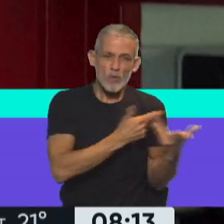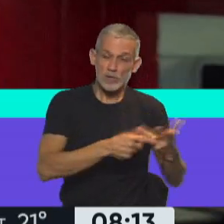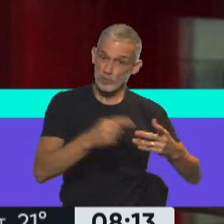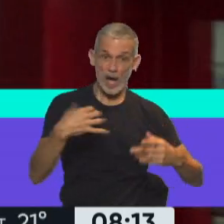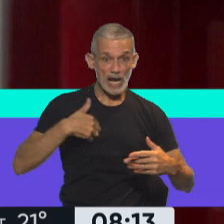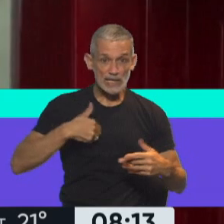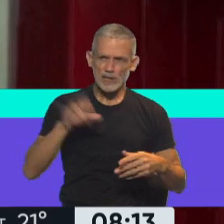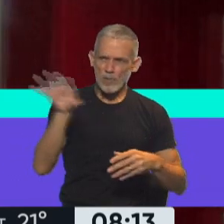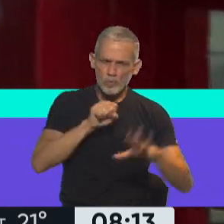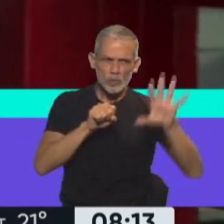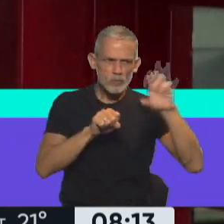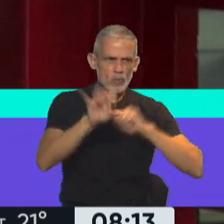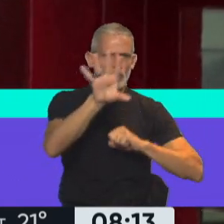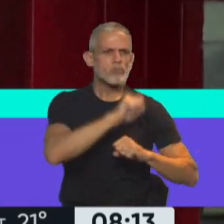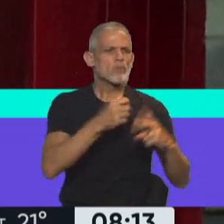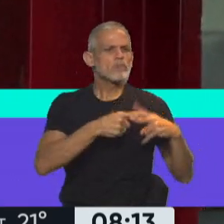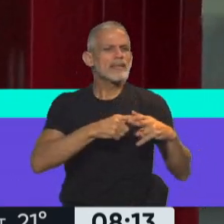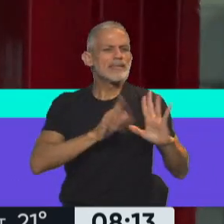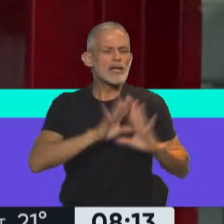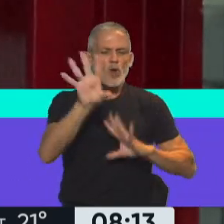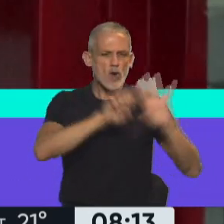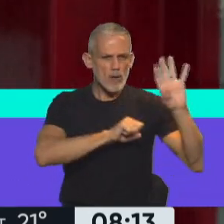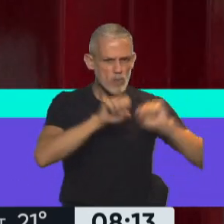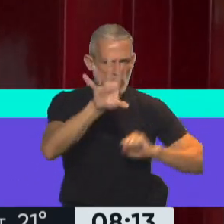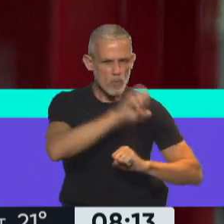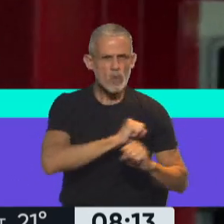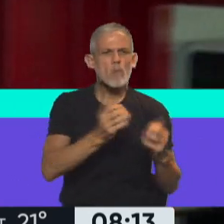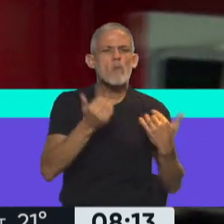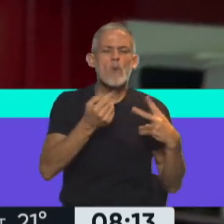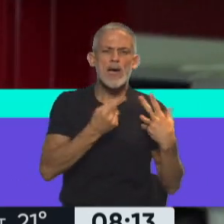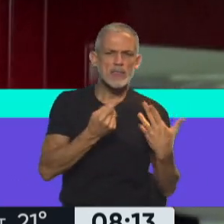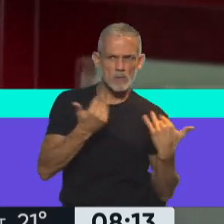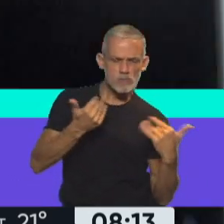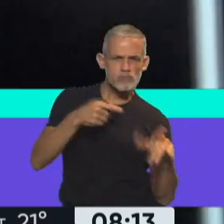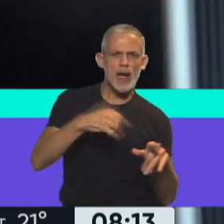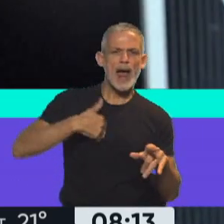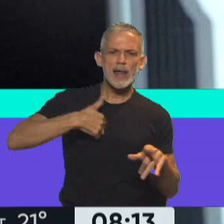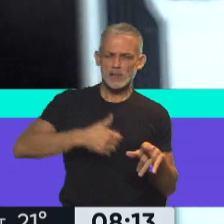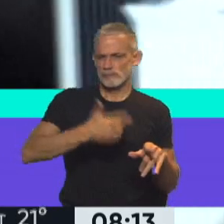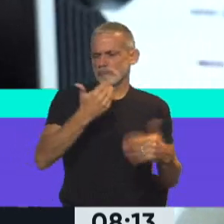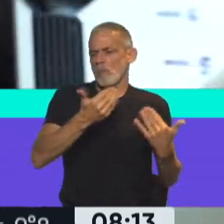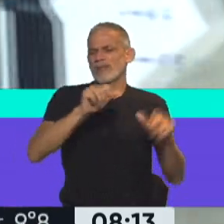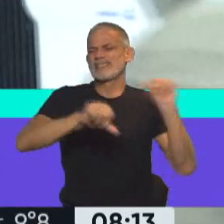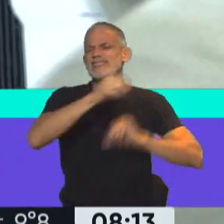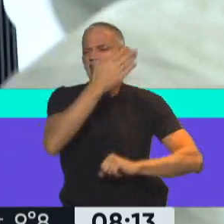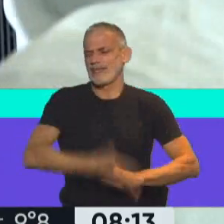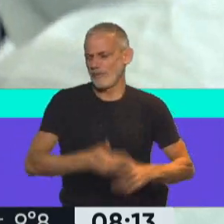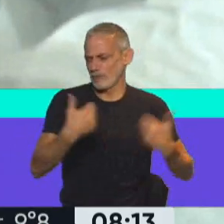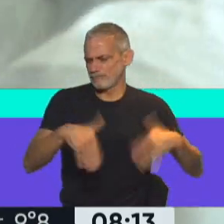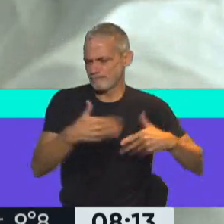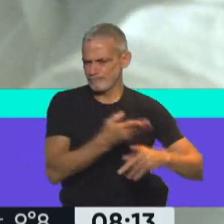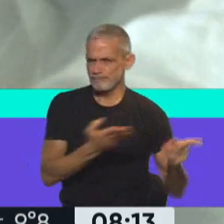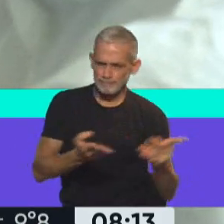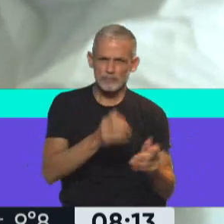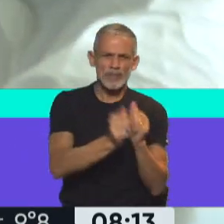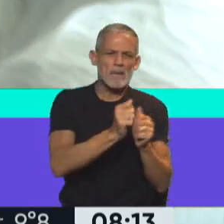capacidades necesarias, lo que habla claramente de la capacidad que tienen nuestros científicos, del emprendimiento de